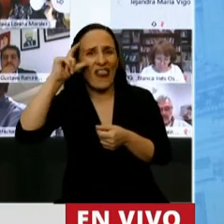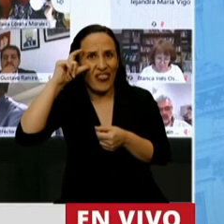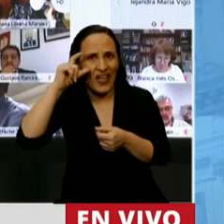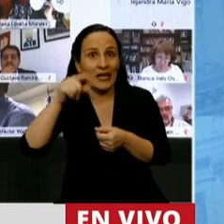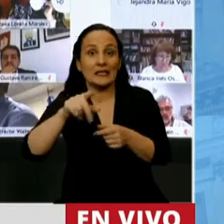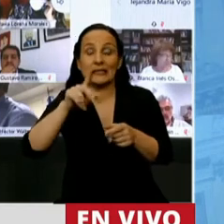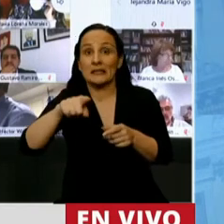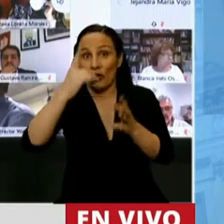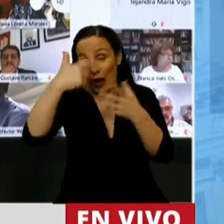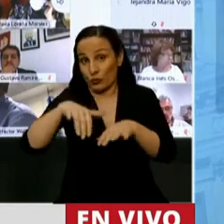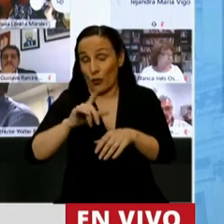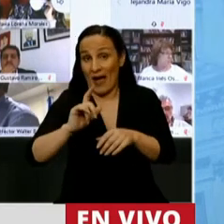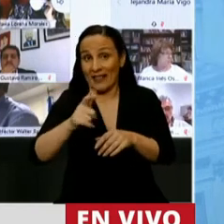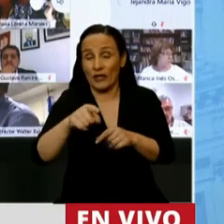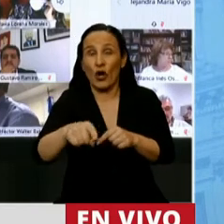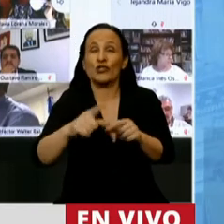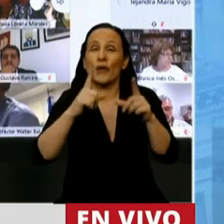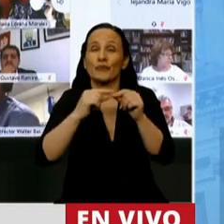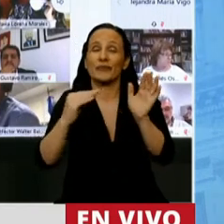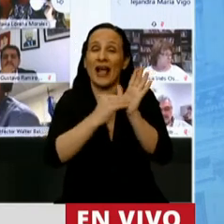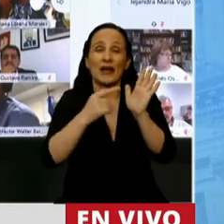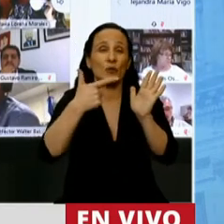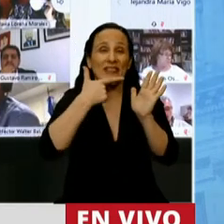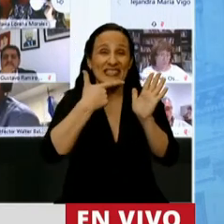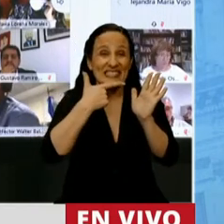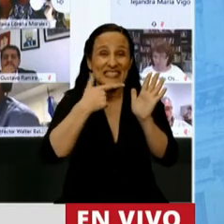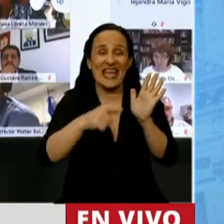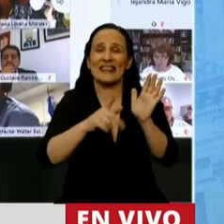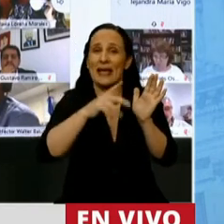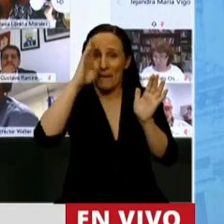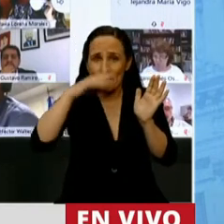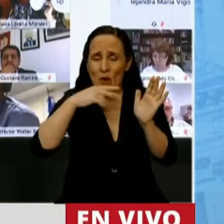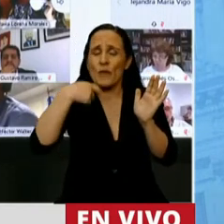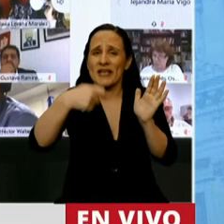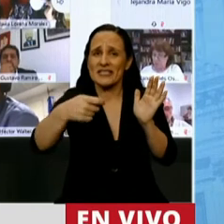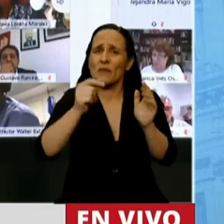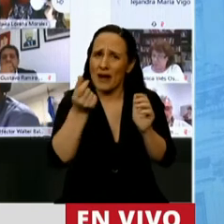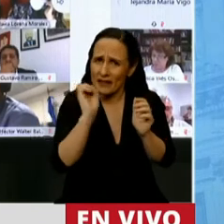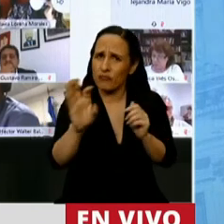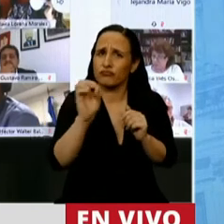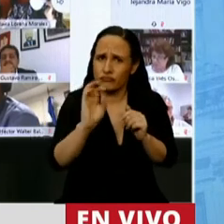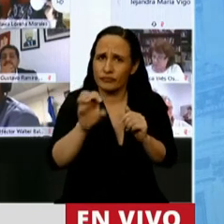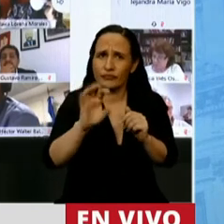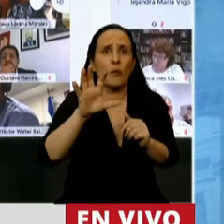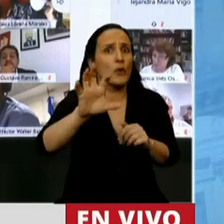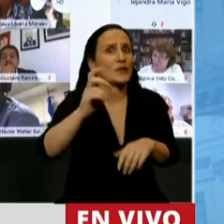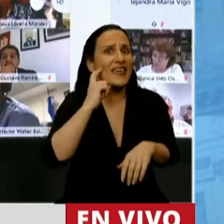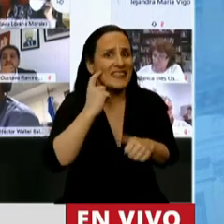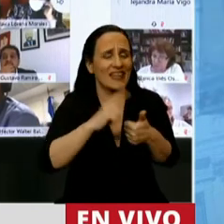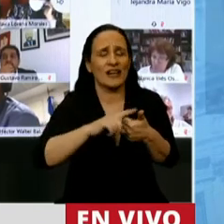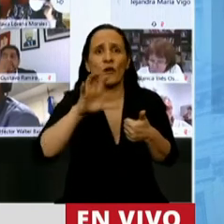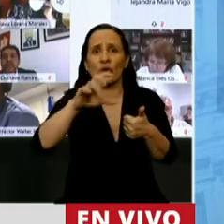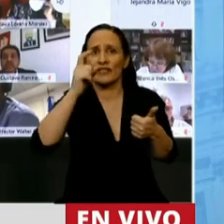es un tema que se incluye en el artículo 17. Mes a mes van a ir los fondos para Entre Ríos, para